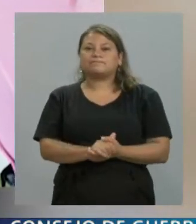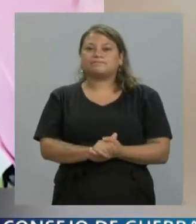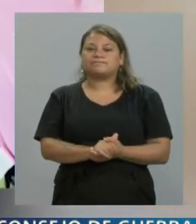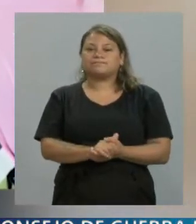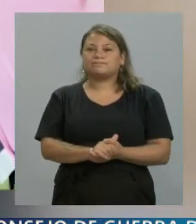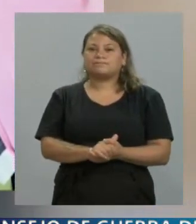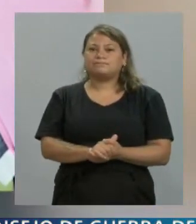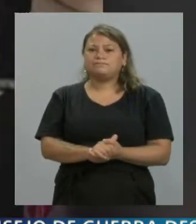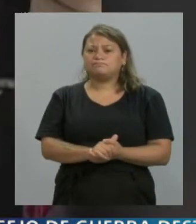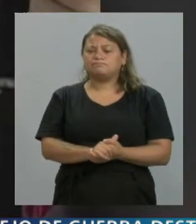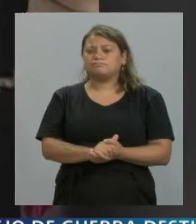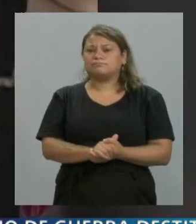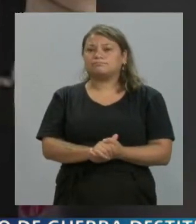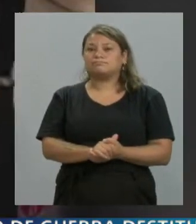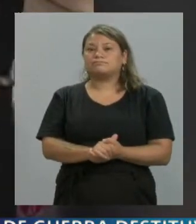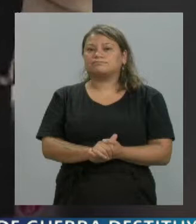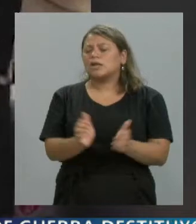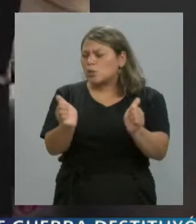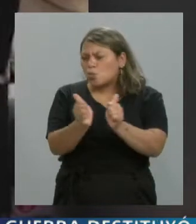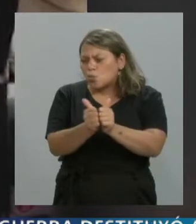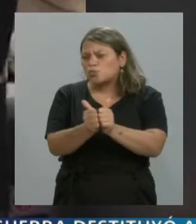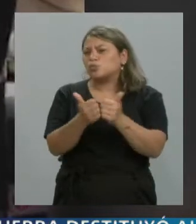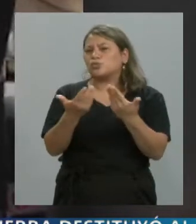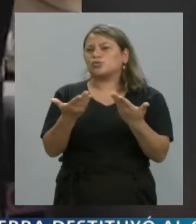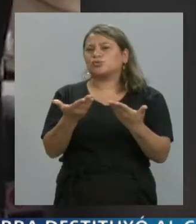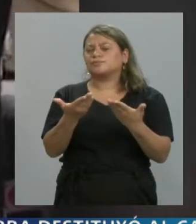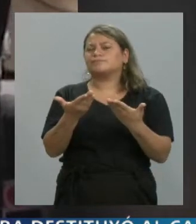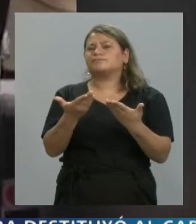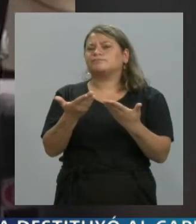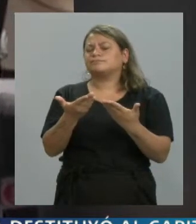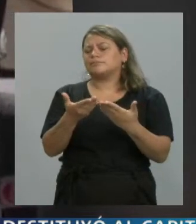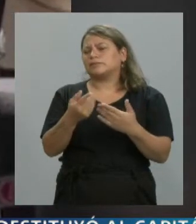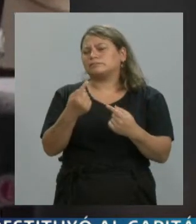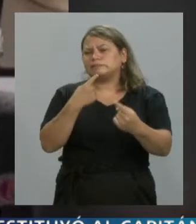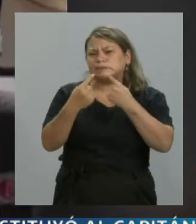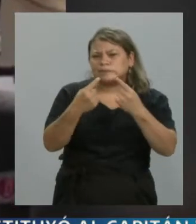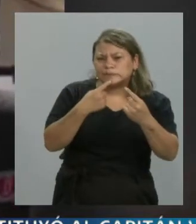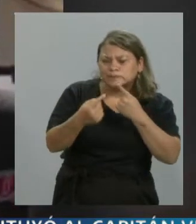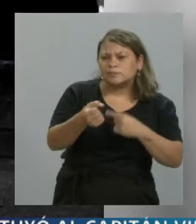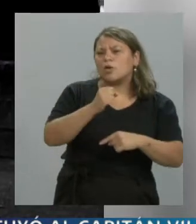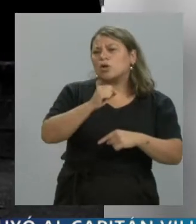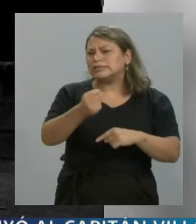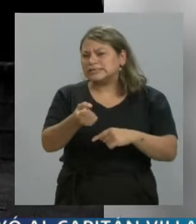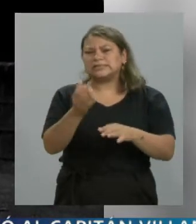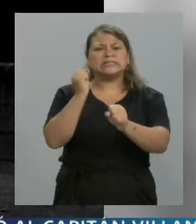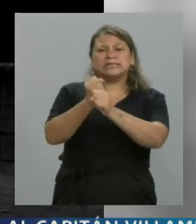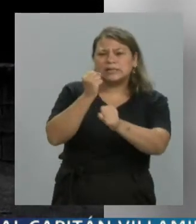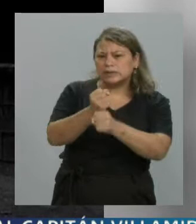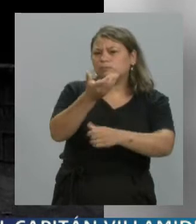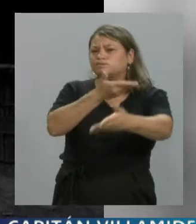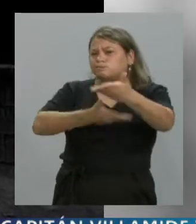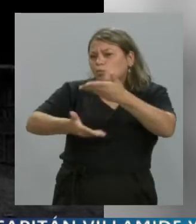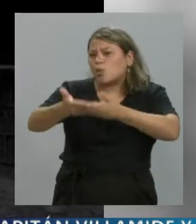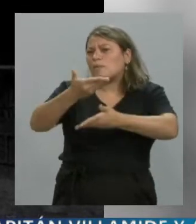y hemos compartido muchísimas, pero muchísimas notas y muchísimas circunstancias en nuestra